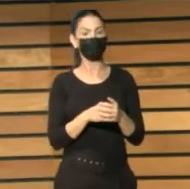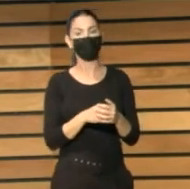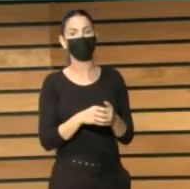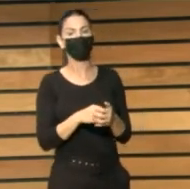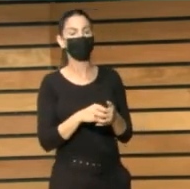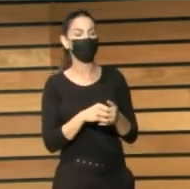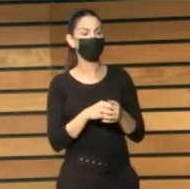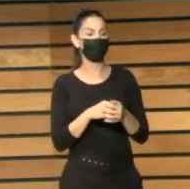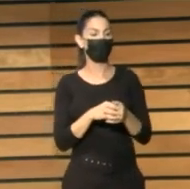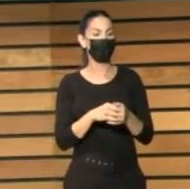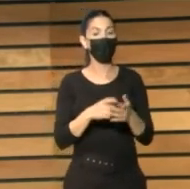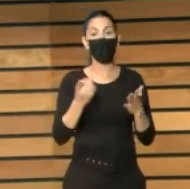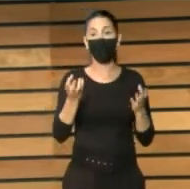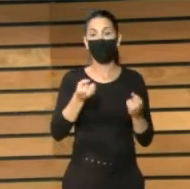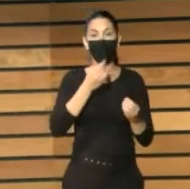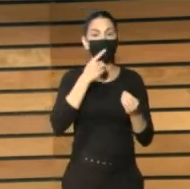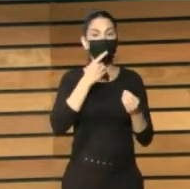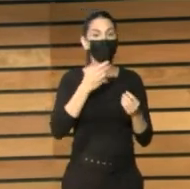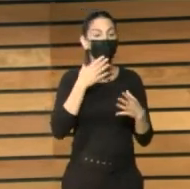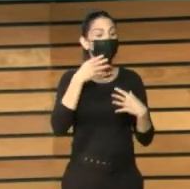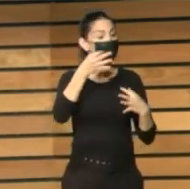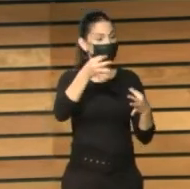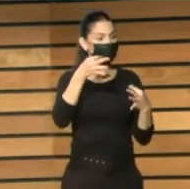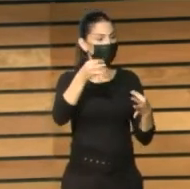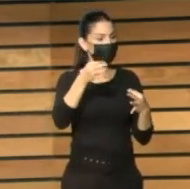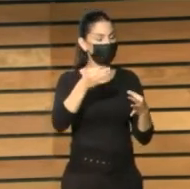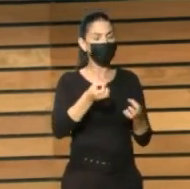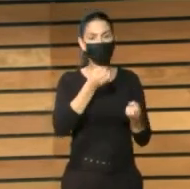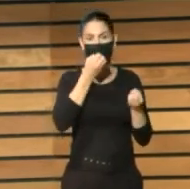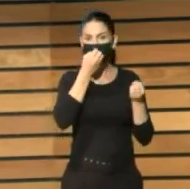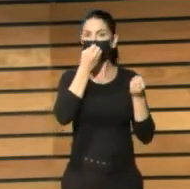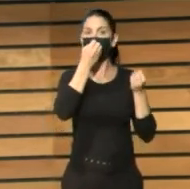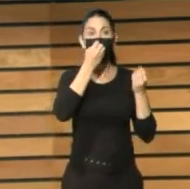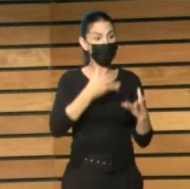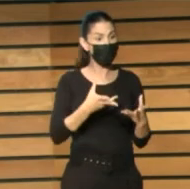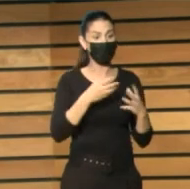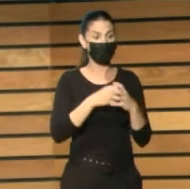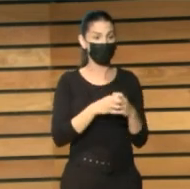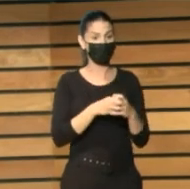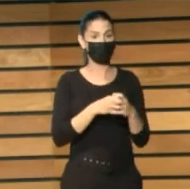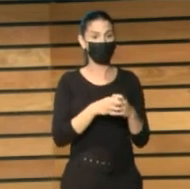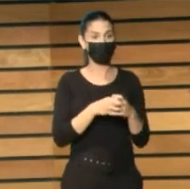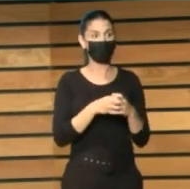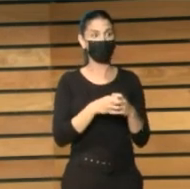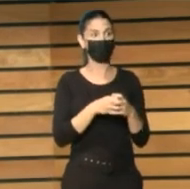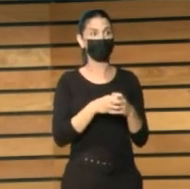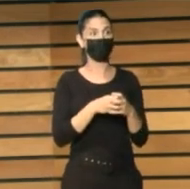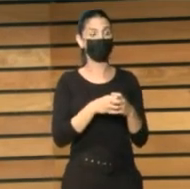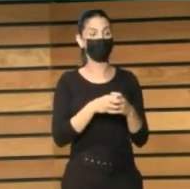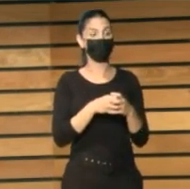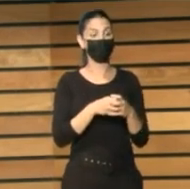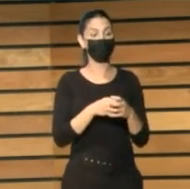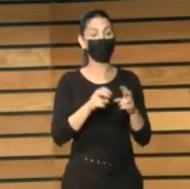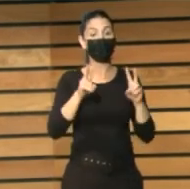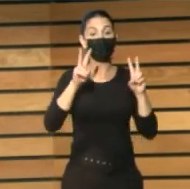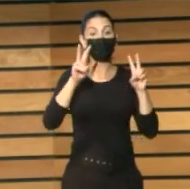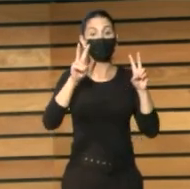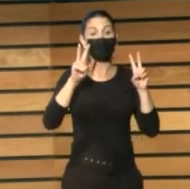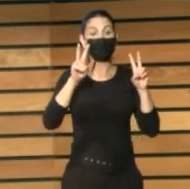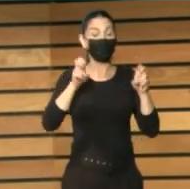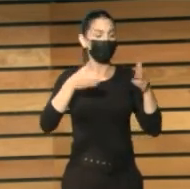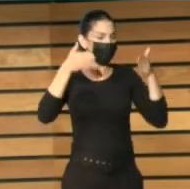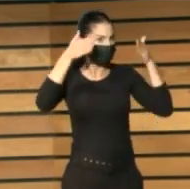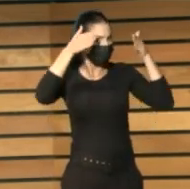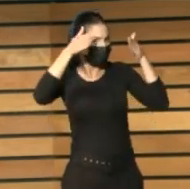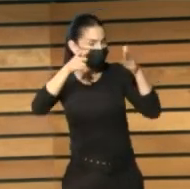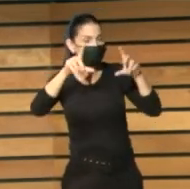Es muy práctico, el documento es muy práctico. Luego, si aunque está centrado en lo que son instituciones